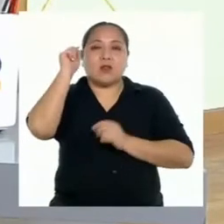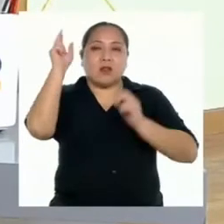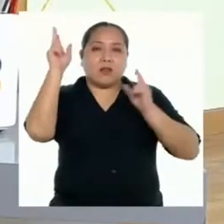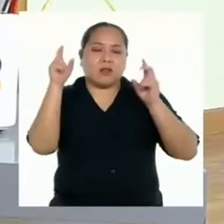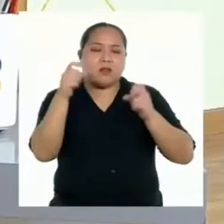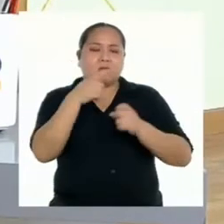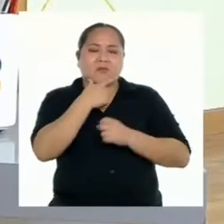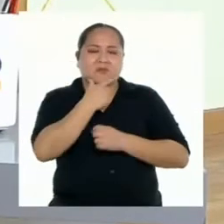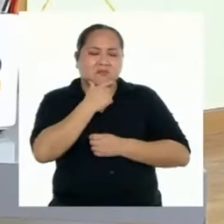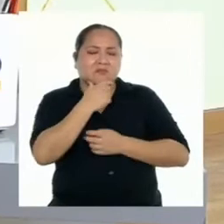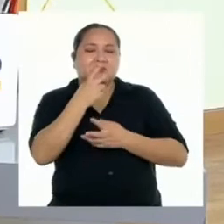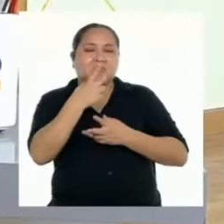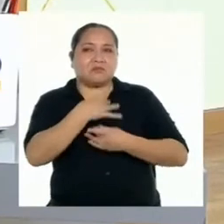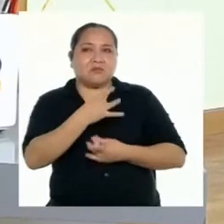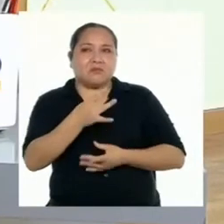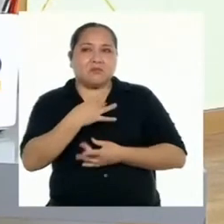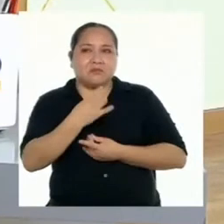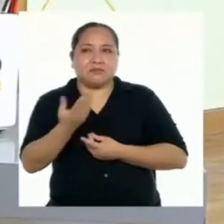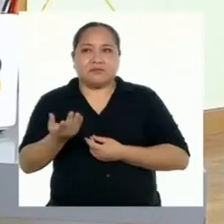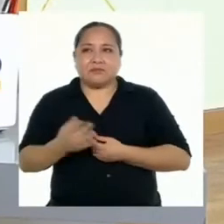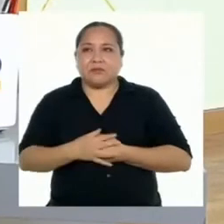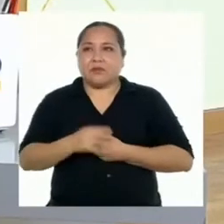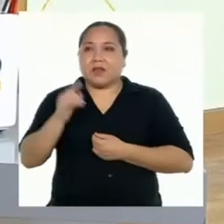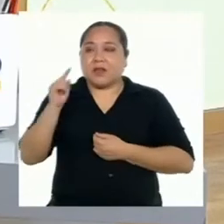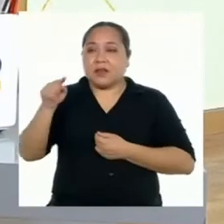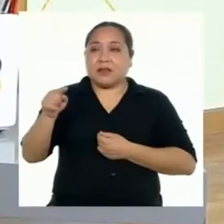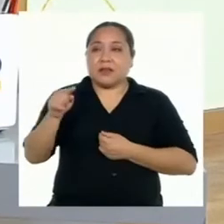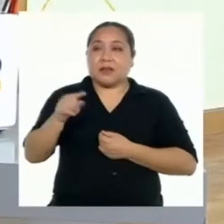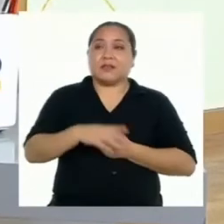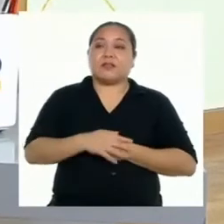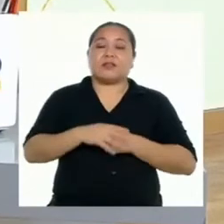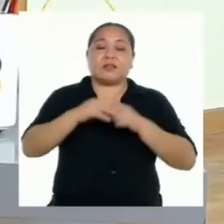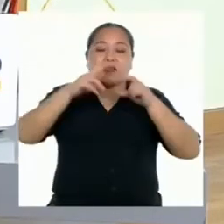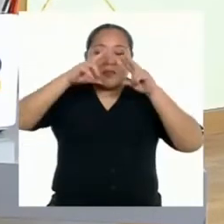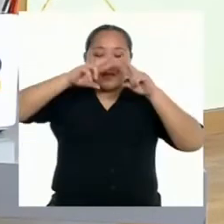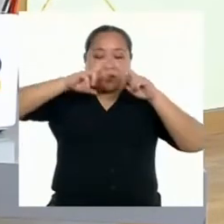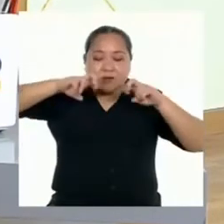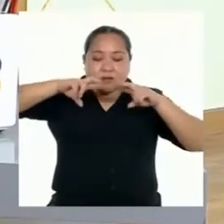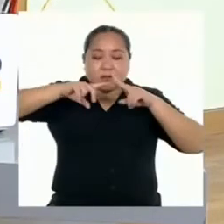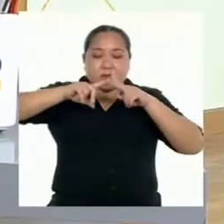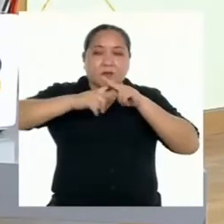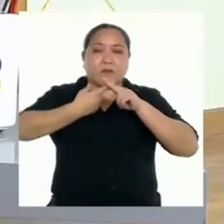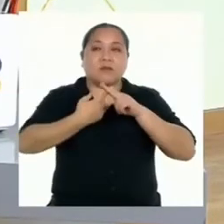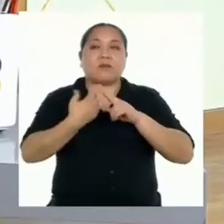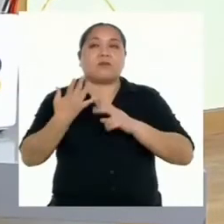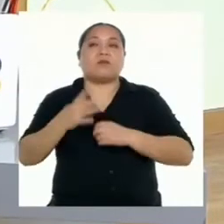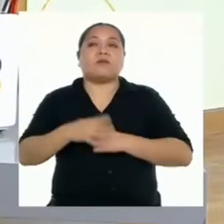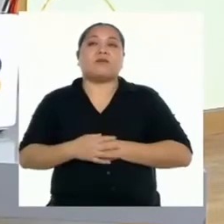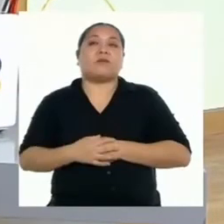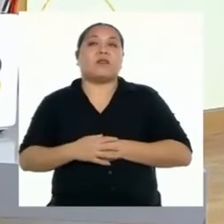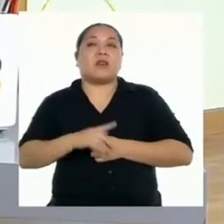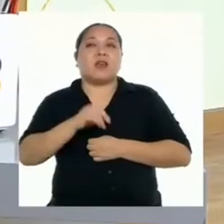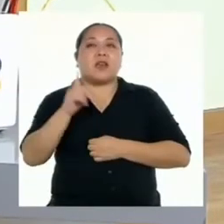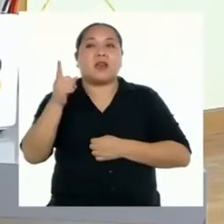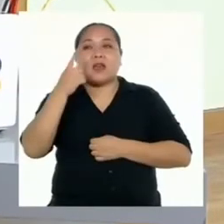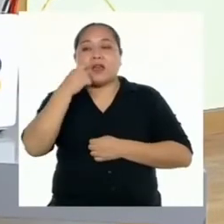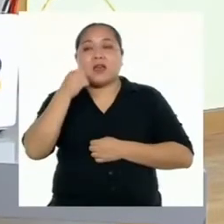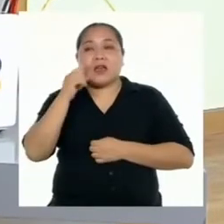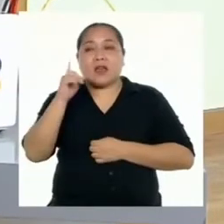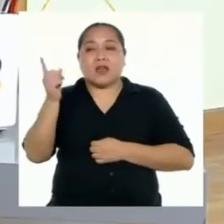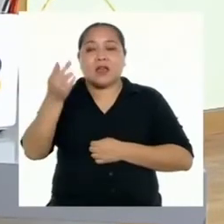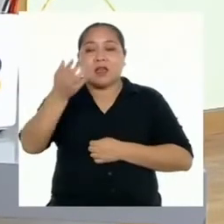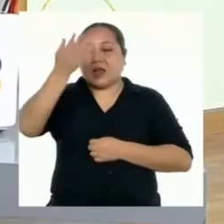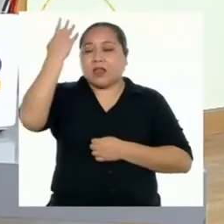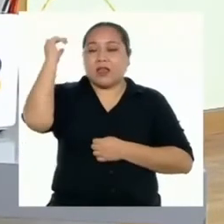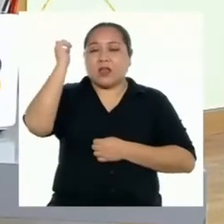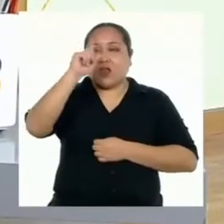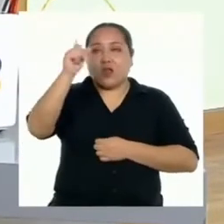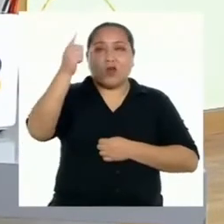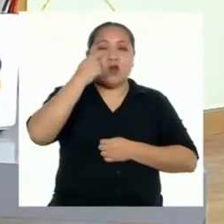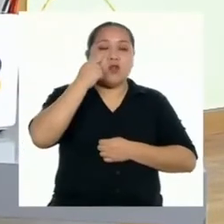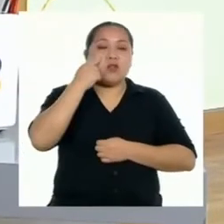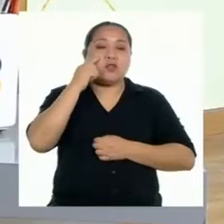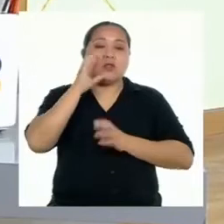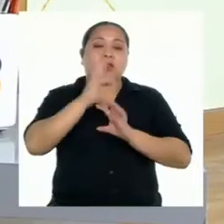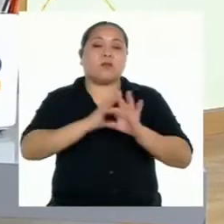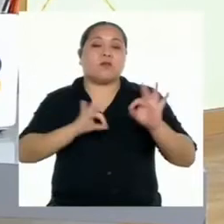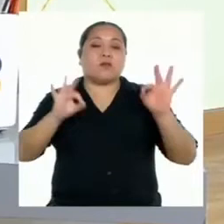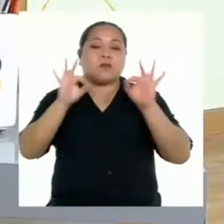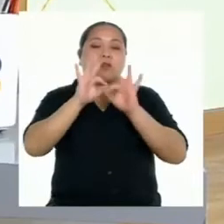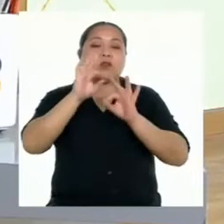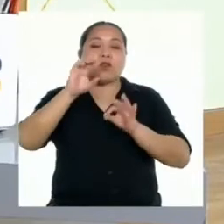El tema le causó mucho interés, tanto así, que ahí mismo se puso a investigar. Es que él antes no conocía la importancia de las